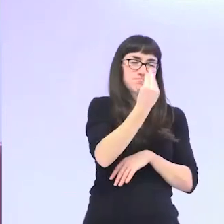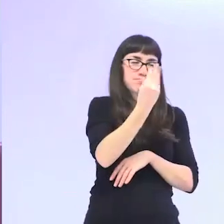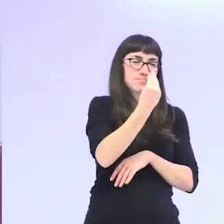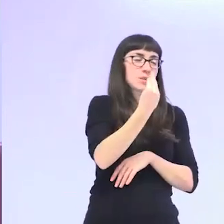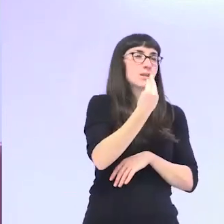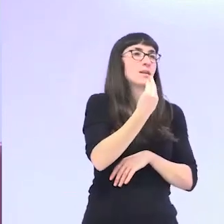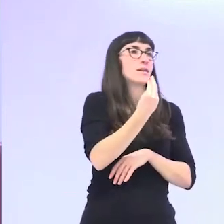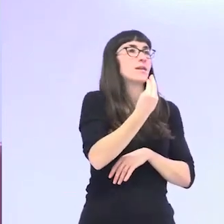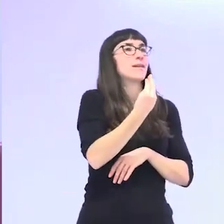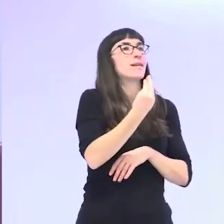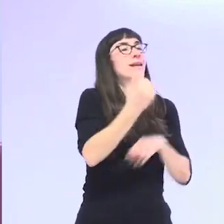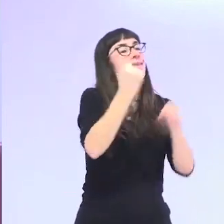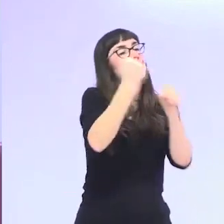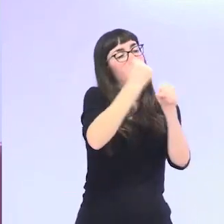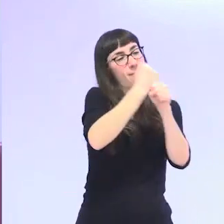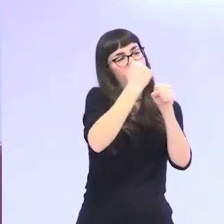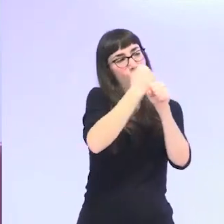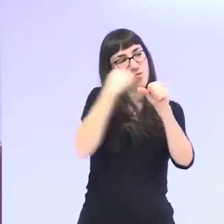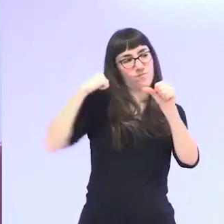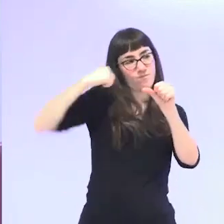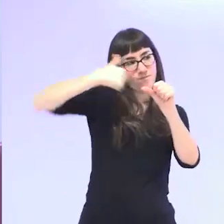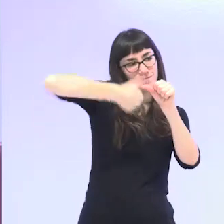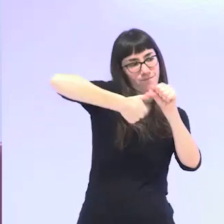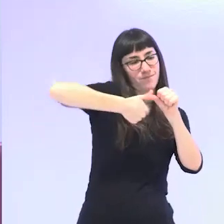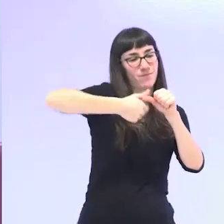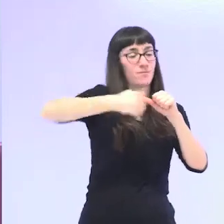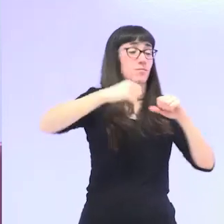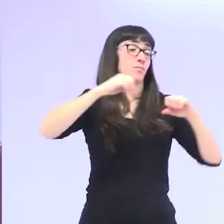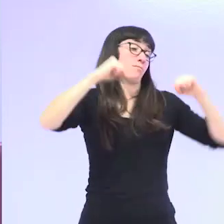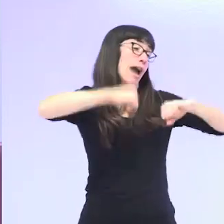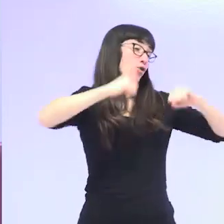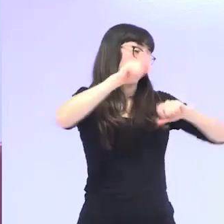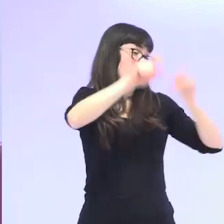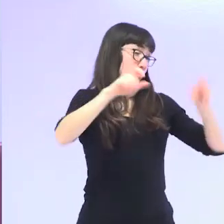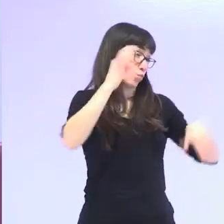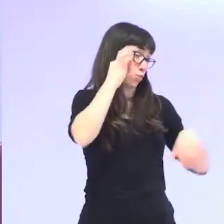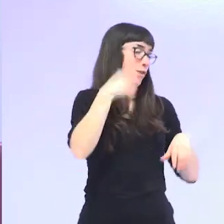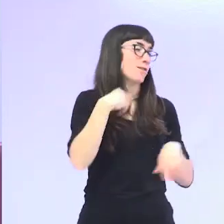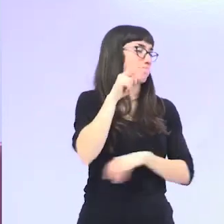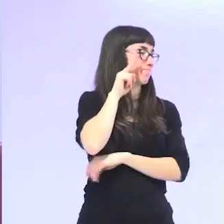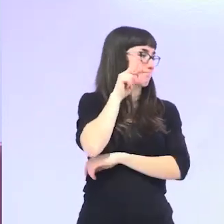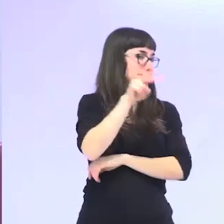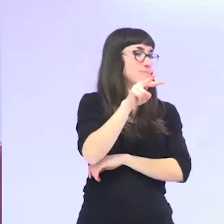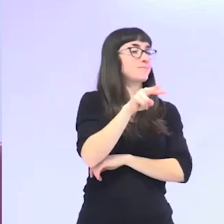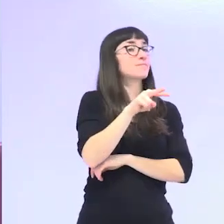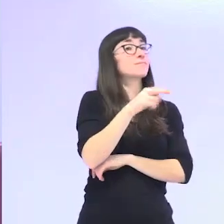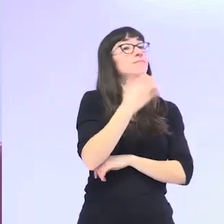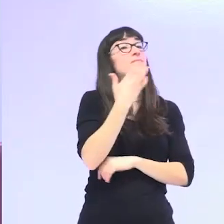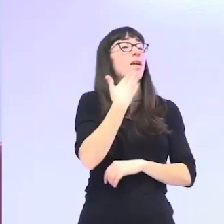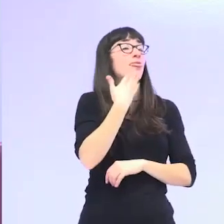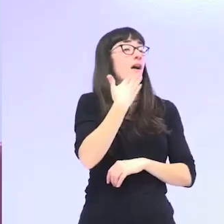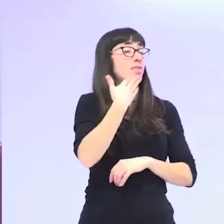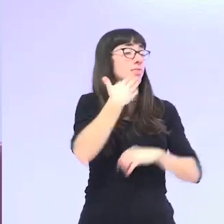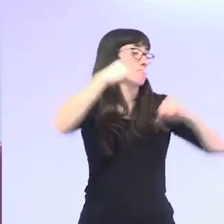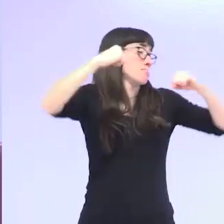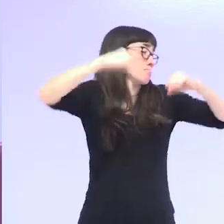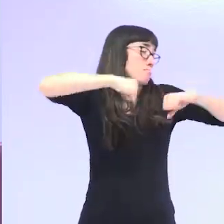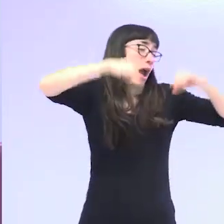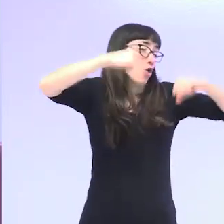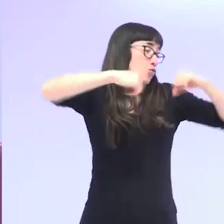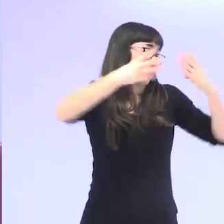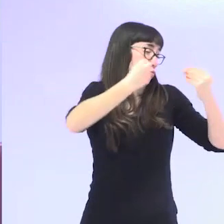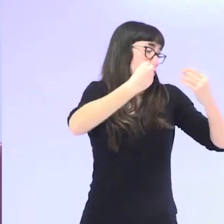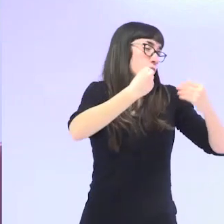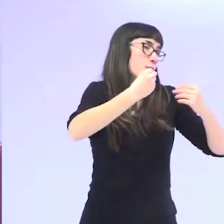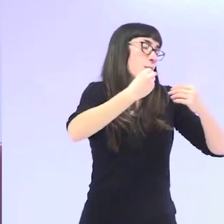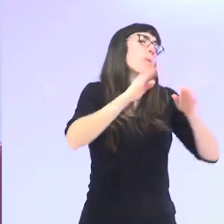la trayectoria laboral de las mujeres mayores con las que yo hice la investigación las de más edad bueno